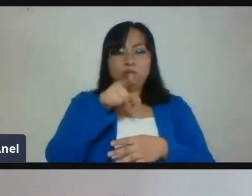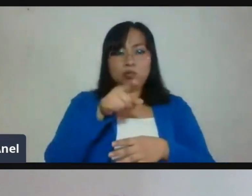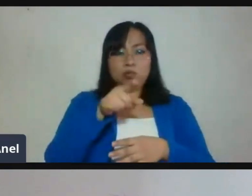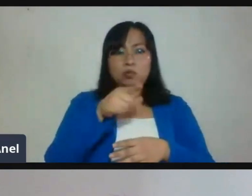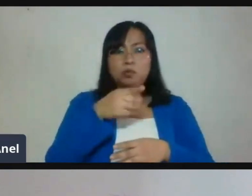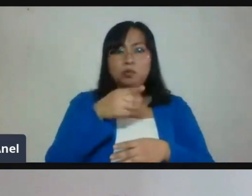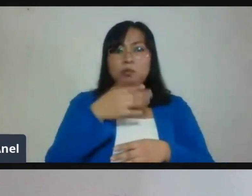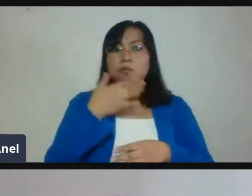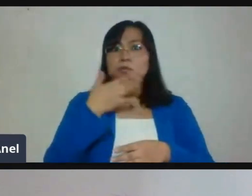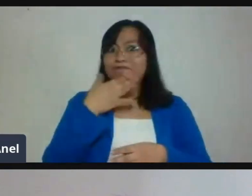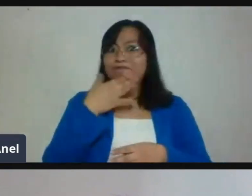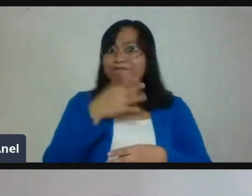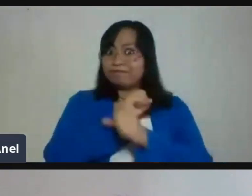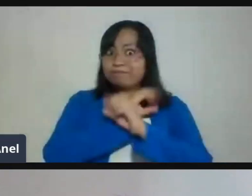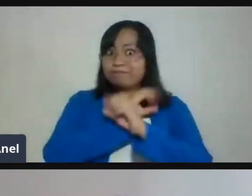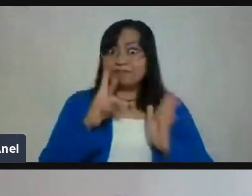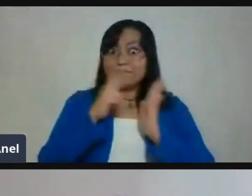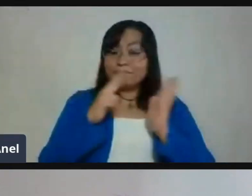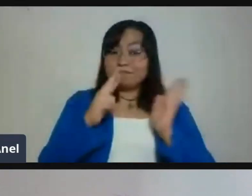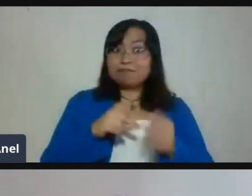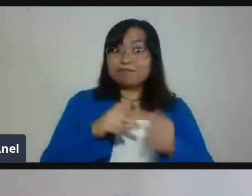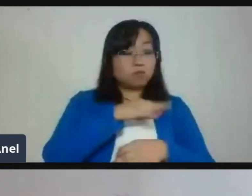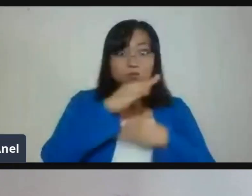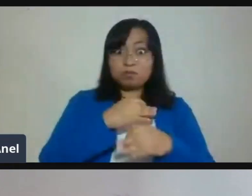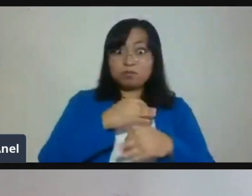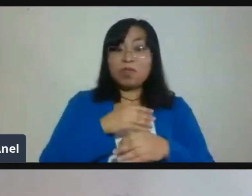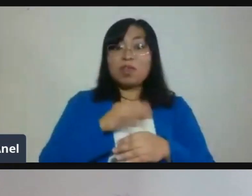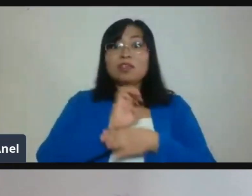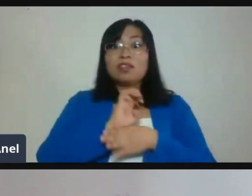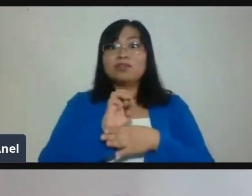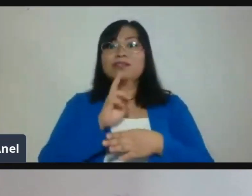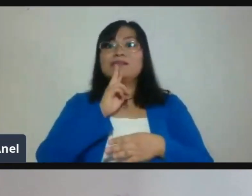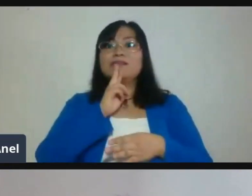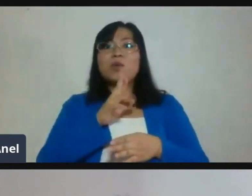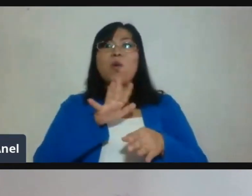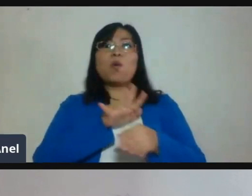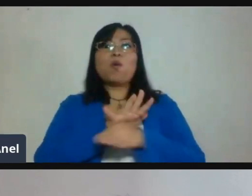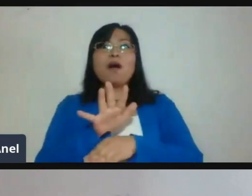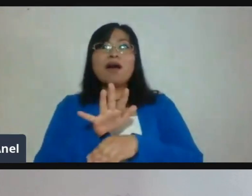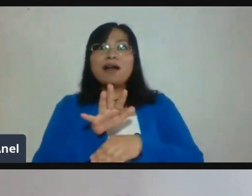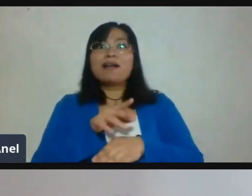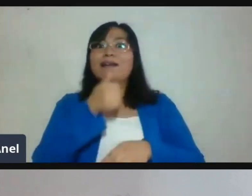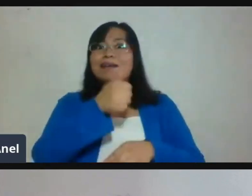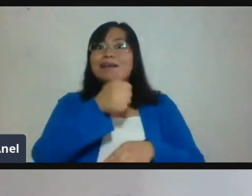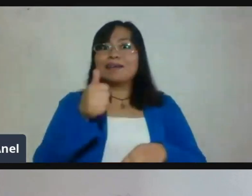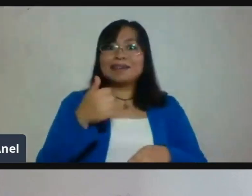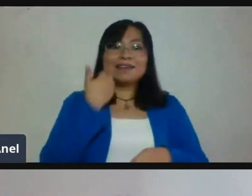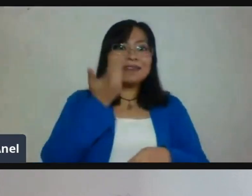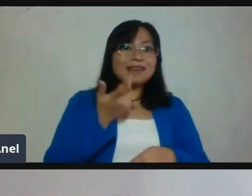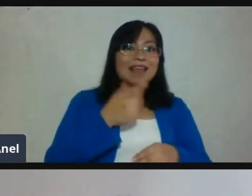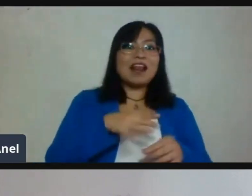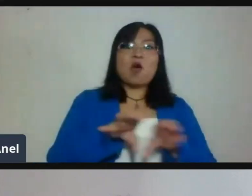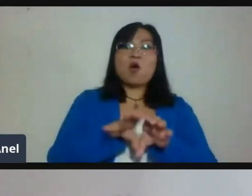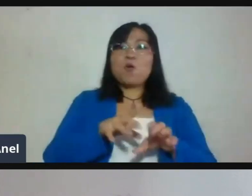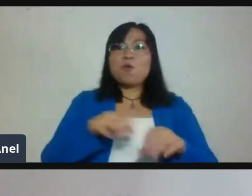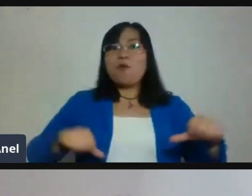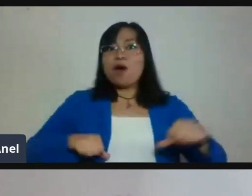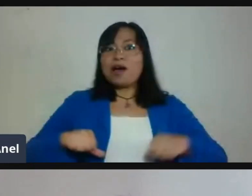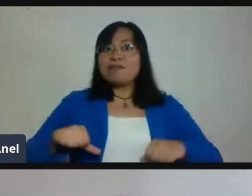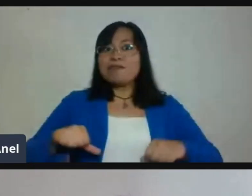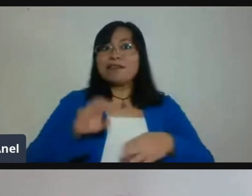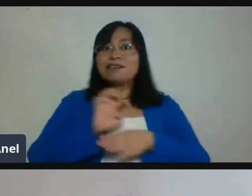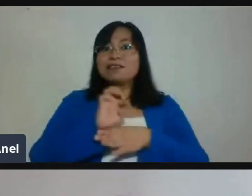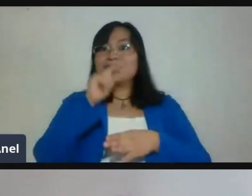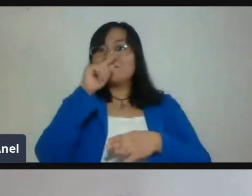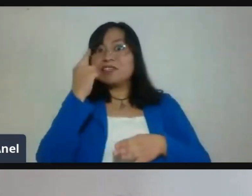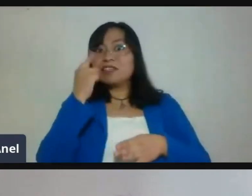respuesta que tú quieres. Si simplemente lo que tú dices es, haz esta actividad y punto, el papá se va a confundir. Si es chiquito, no